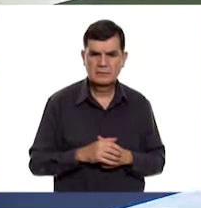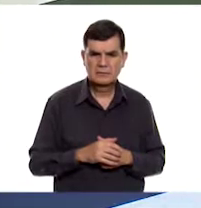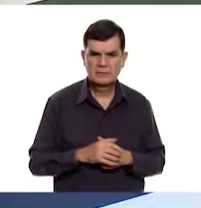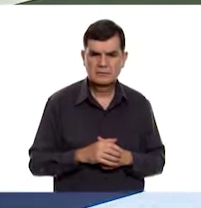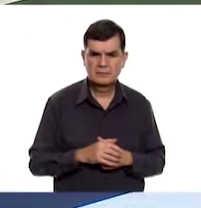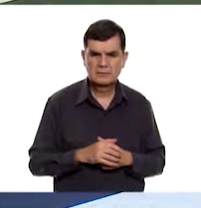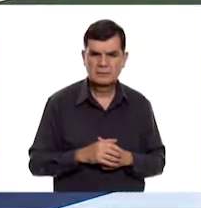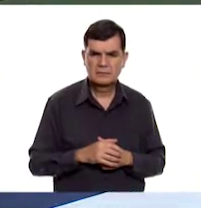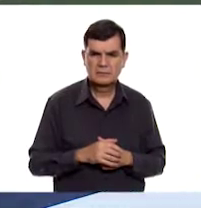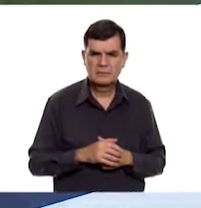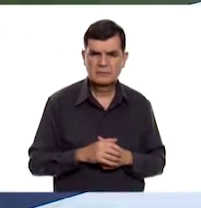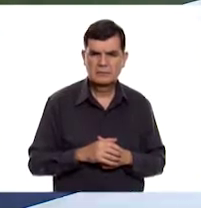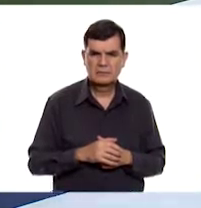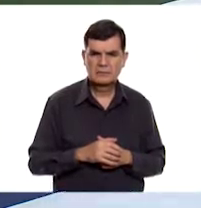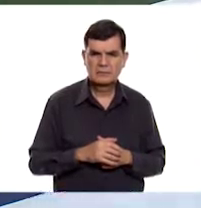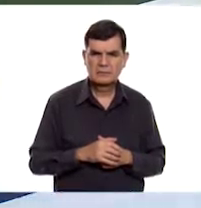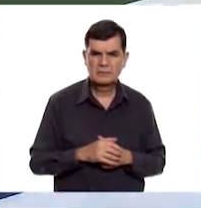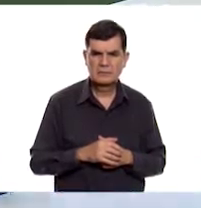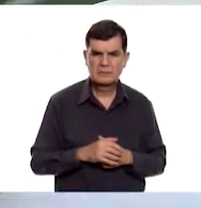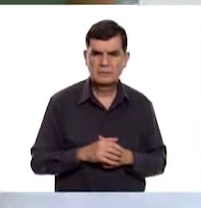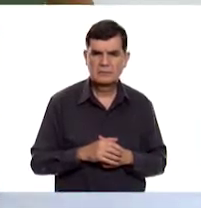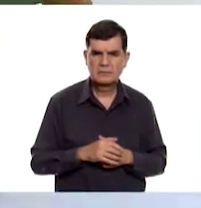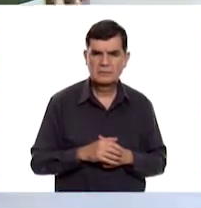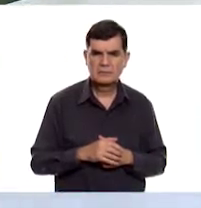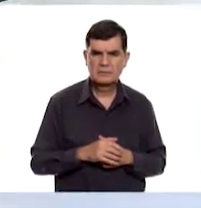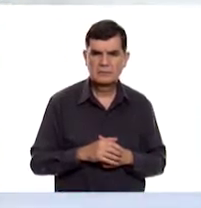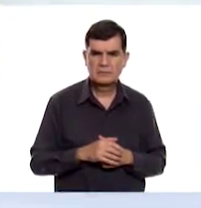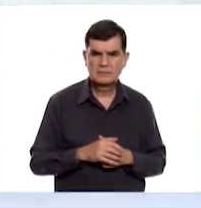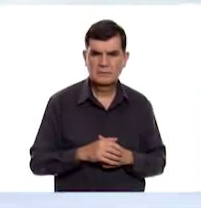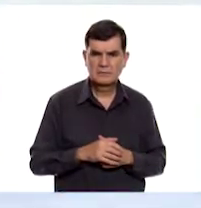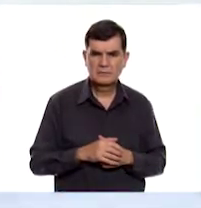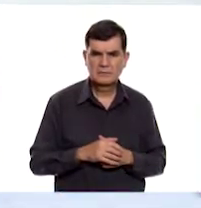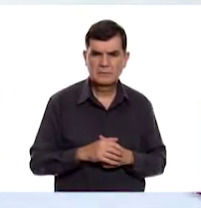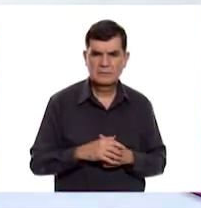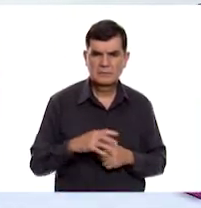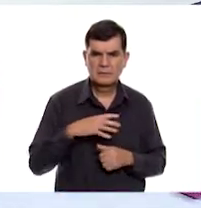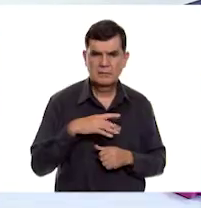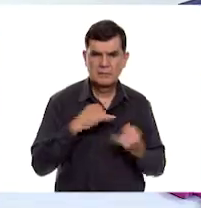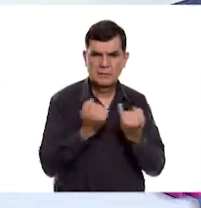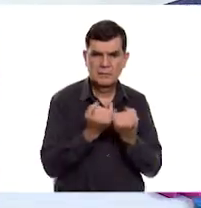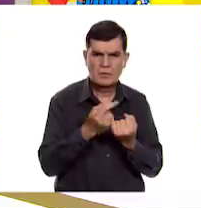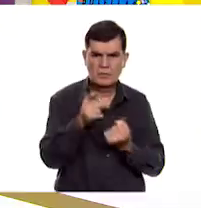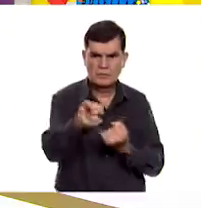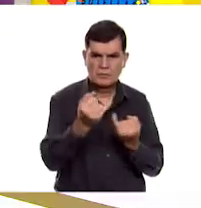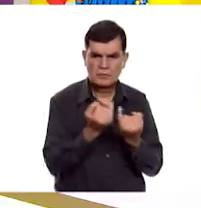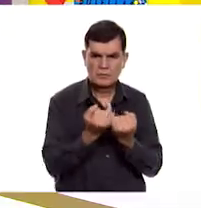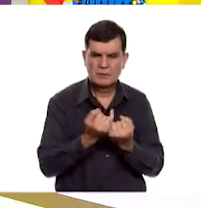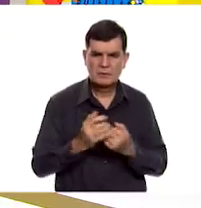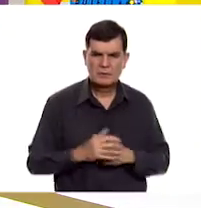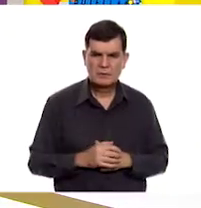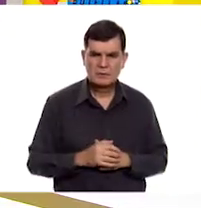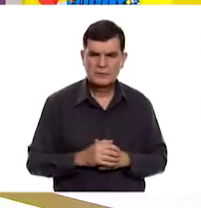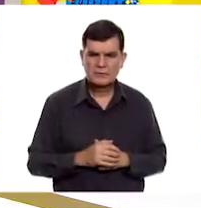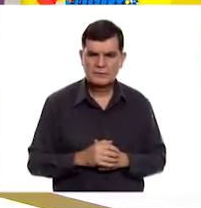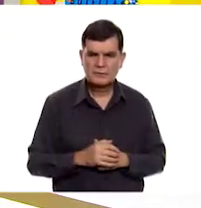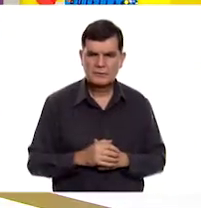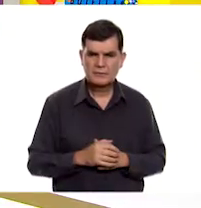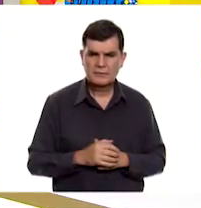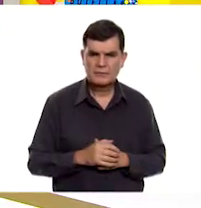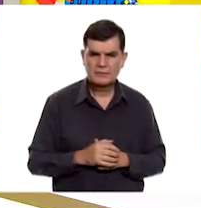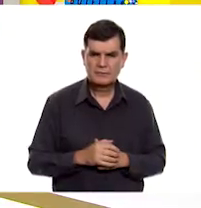de, ajá, aquí, mira, para que estén iguales pone este de allá. Ok.